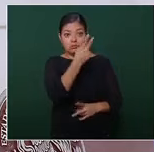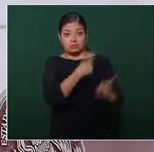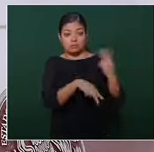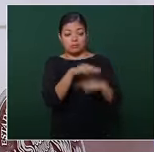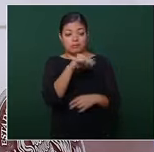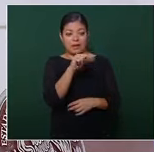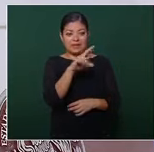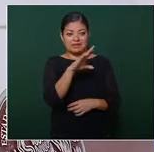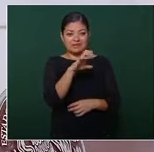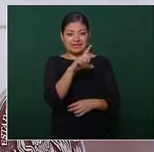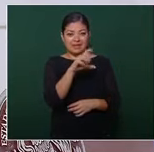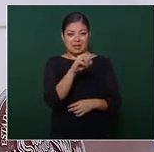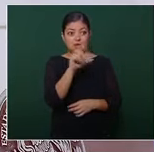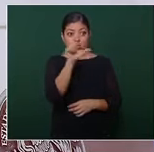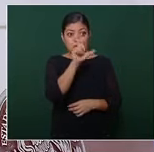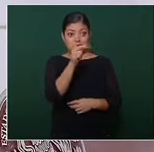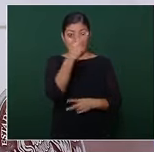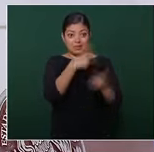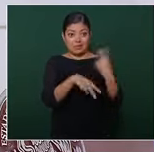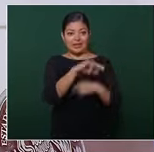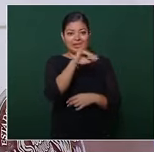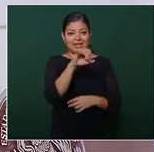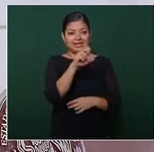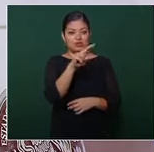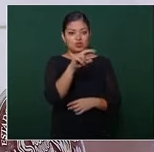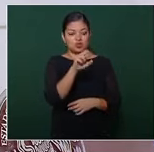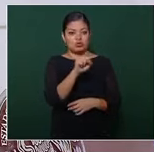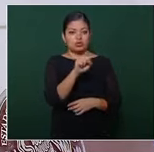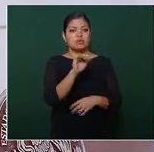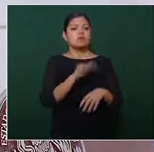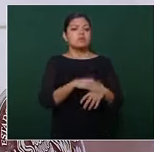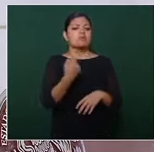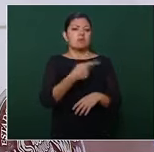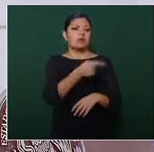consultamos a jesús porque esto ya lleva algún tiempo